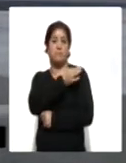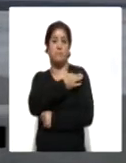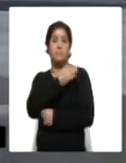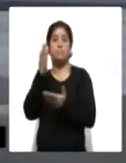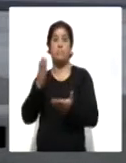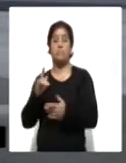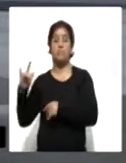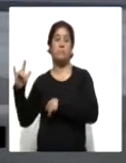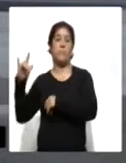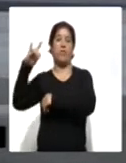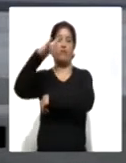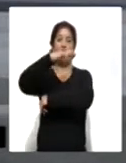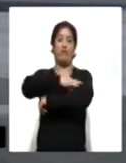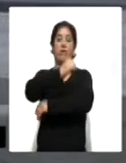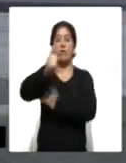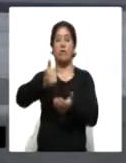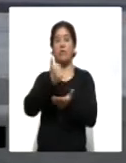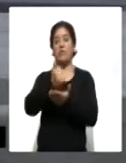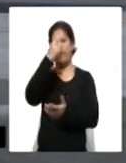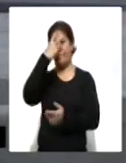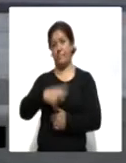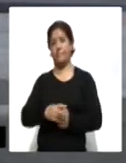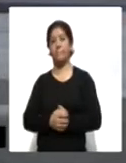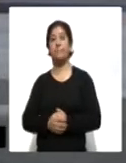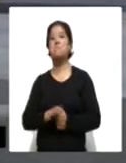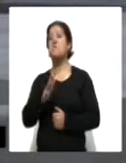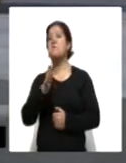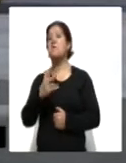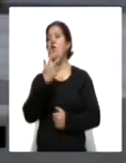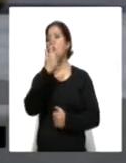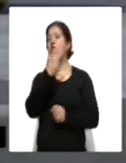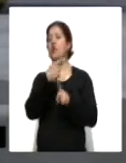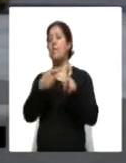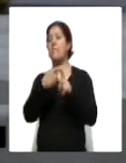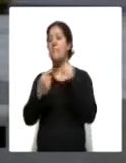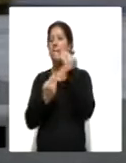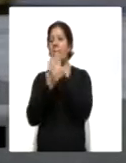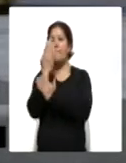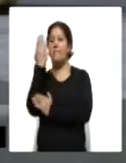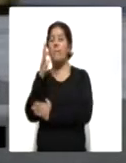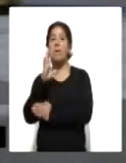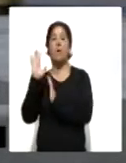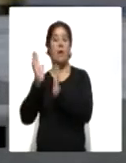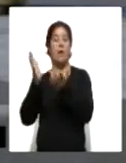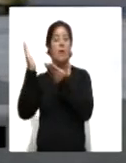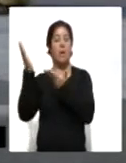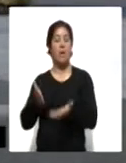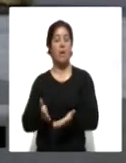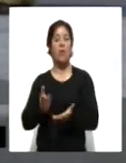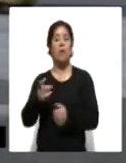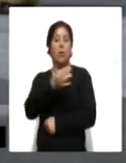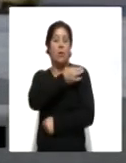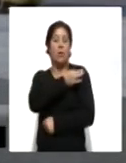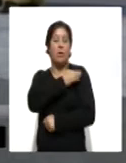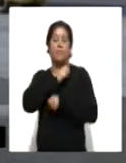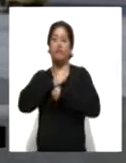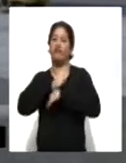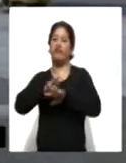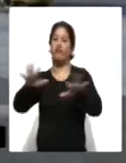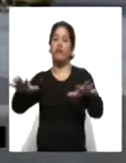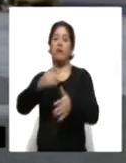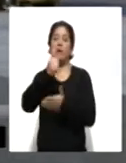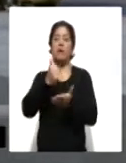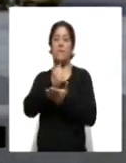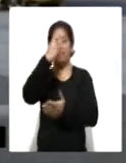Aeropuerto Internacional de la Ciudad de México. Alrededor de las 8.30 de la mañana arribó el cargamento con las dosis que serán distribuidas en la Ciudad de